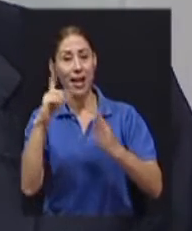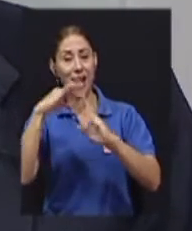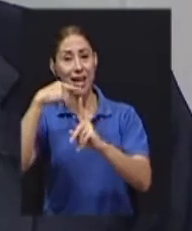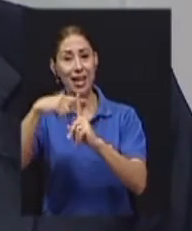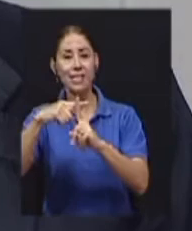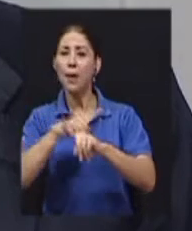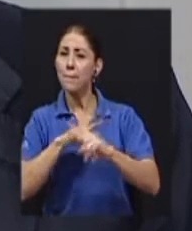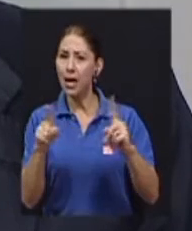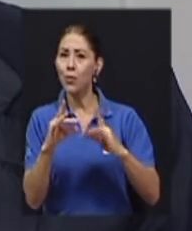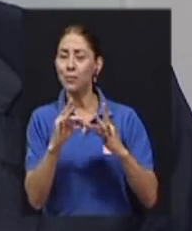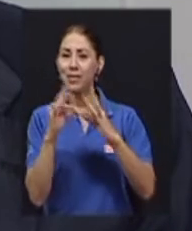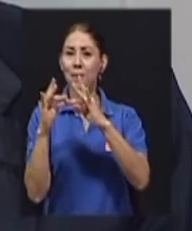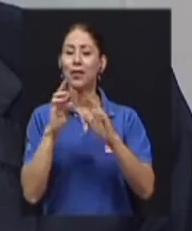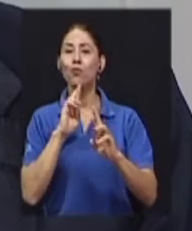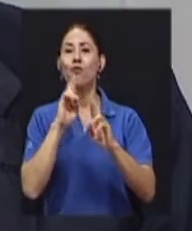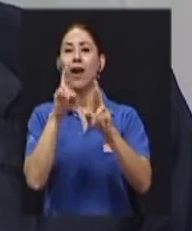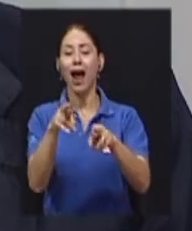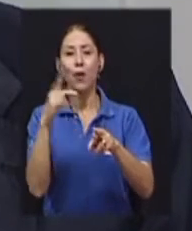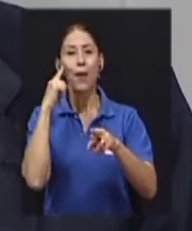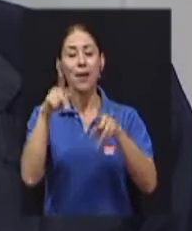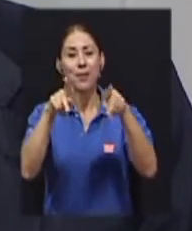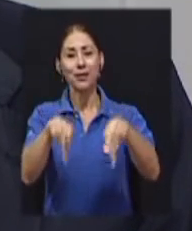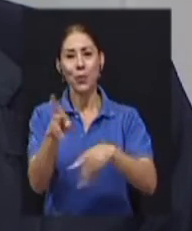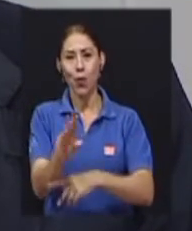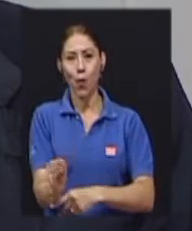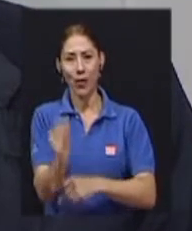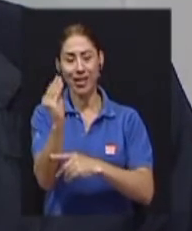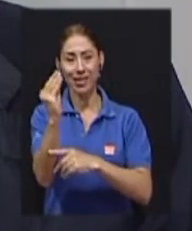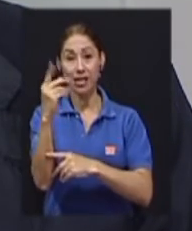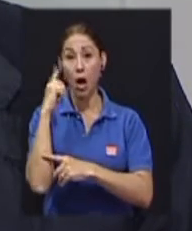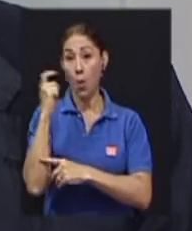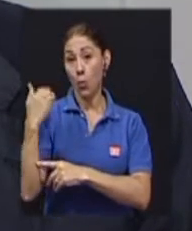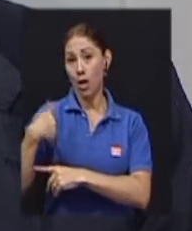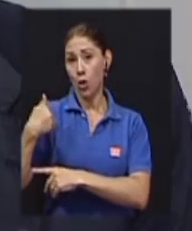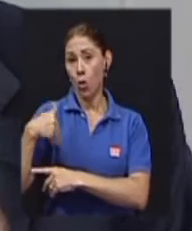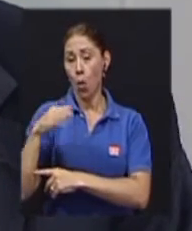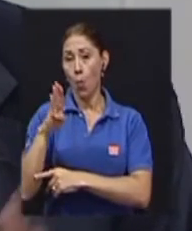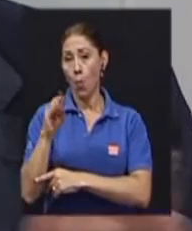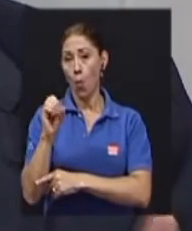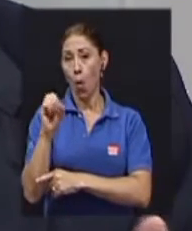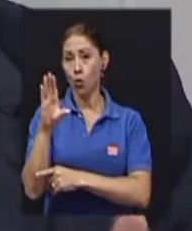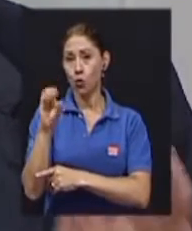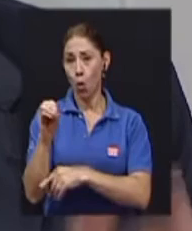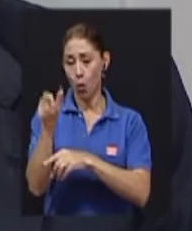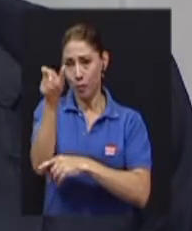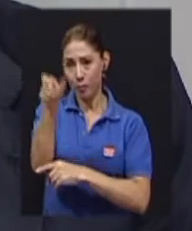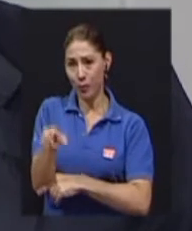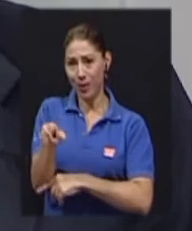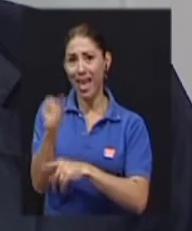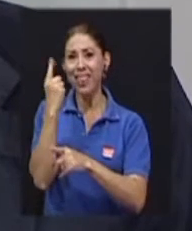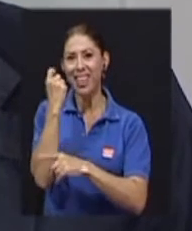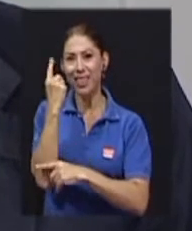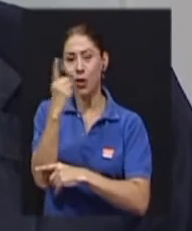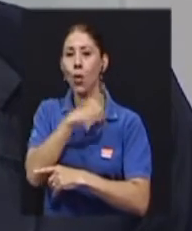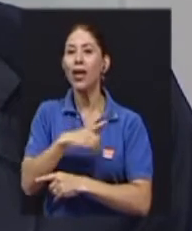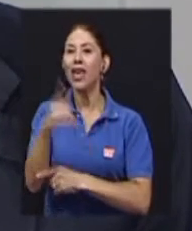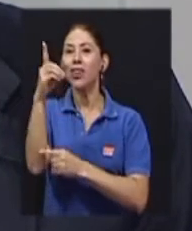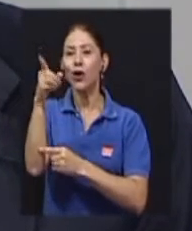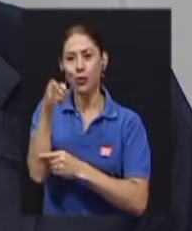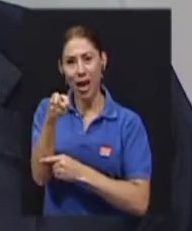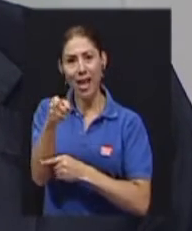particularmente para los jóvenes. Porque Don Bosco entendió que Dios lo destinaba como vocación